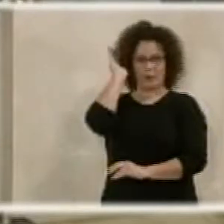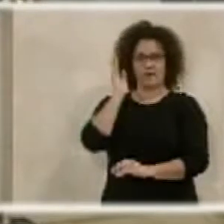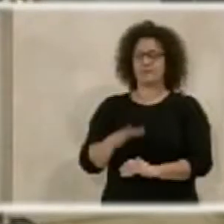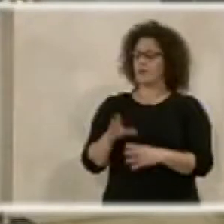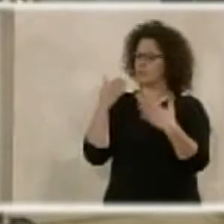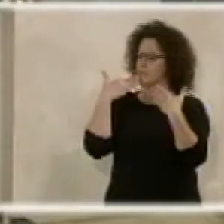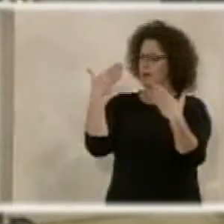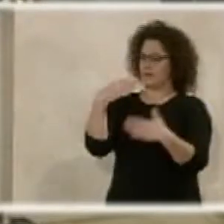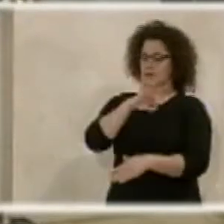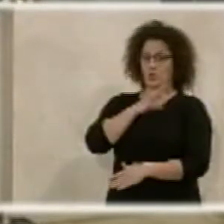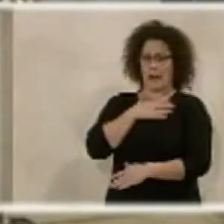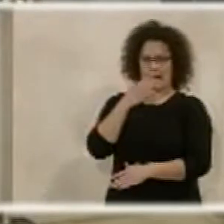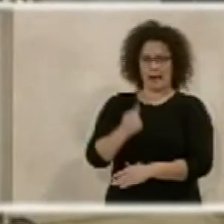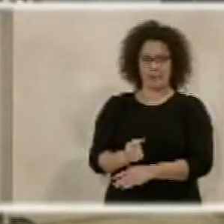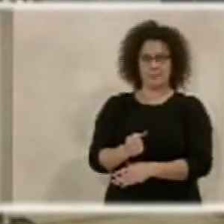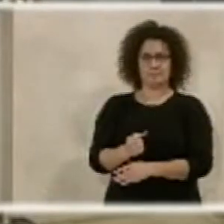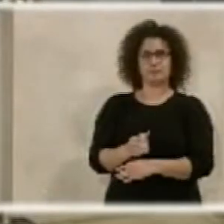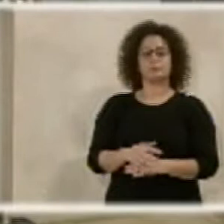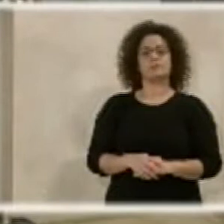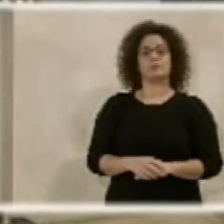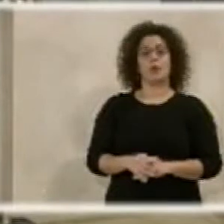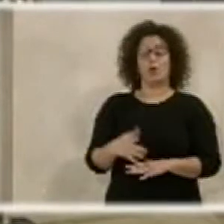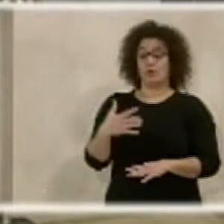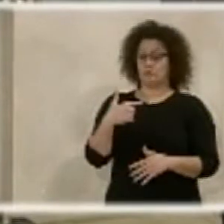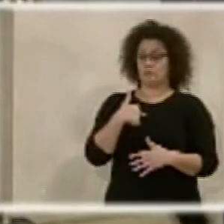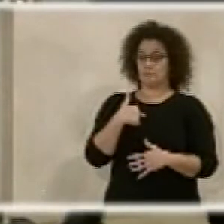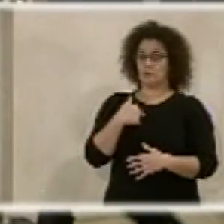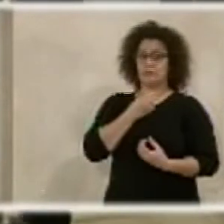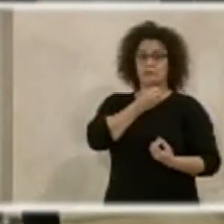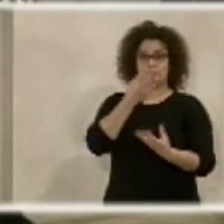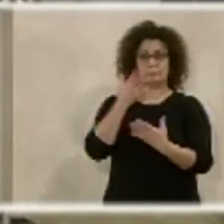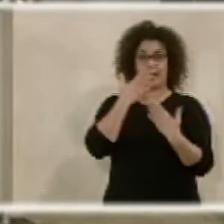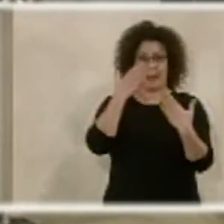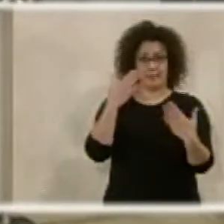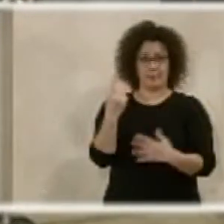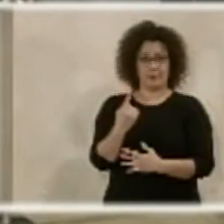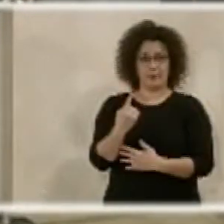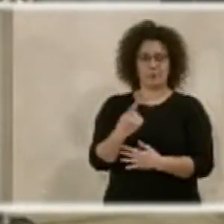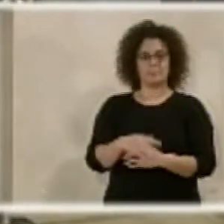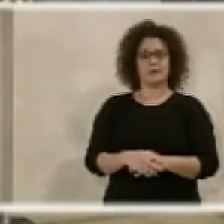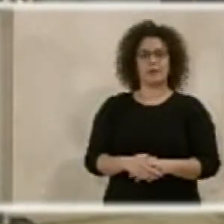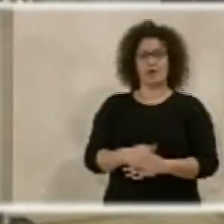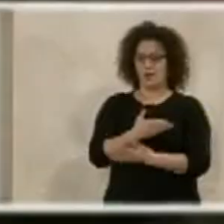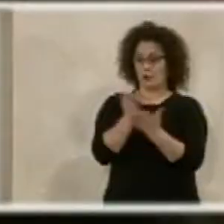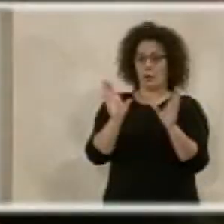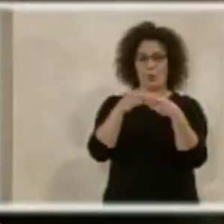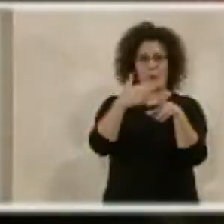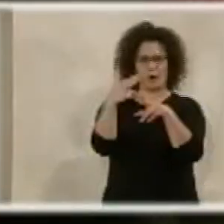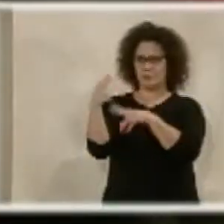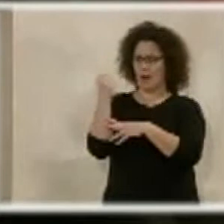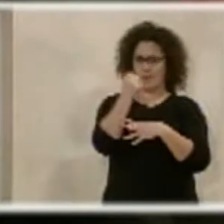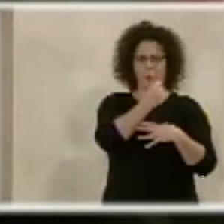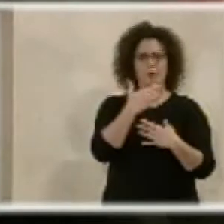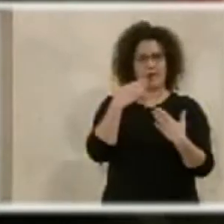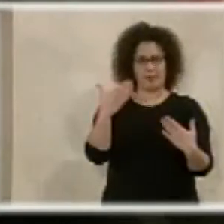señor alcalde. Bueno, yo agradecer de antemano a todos los grupos políticos el apoyo